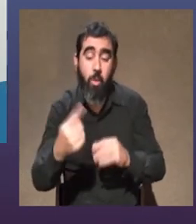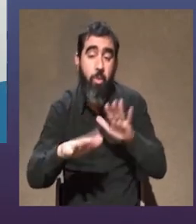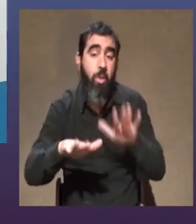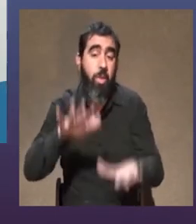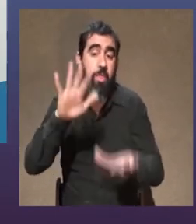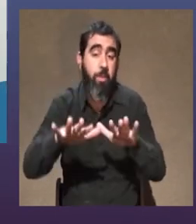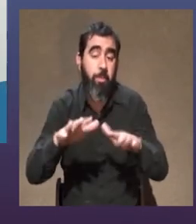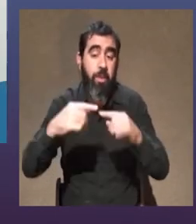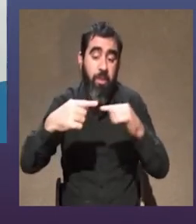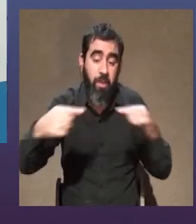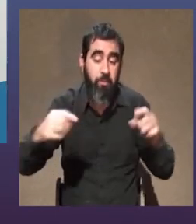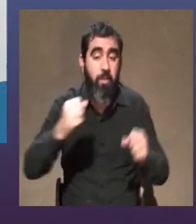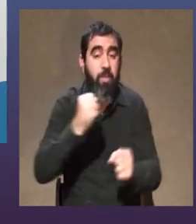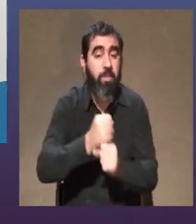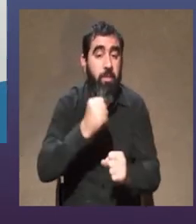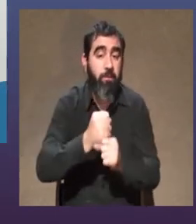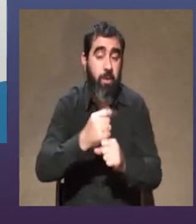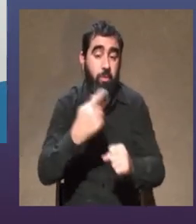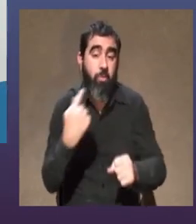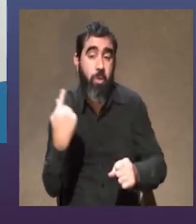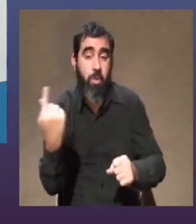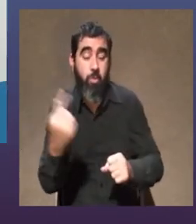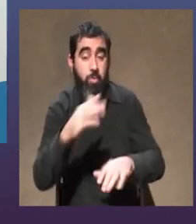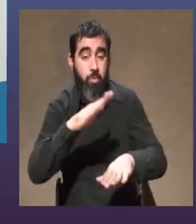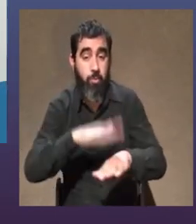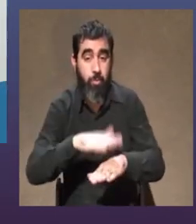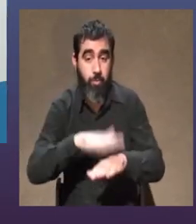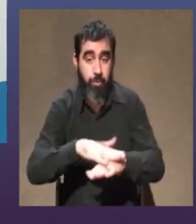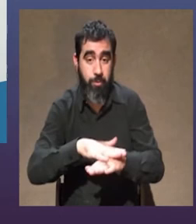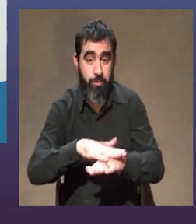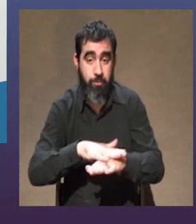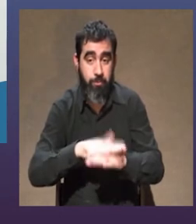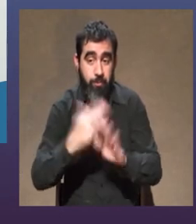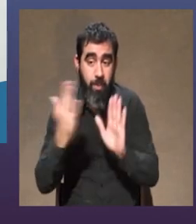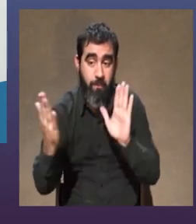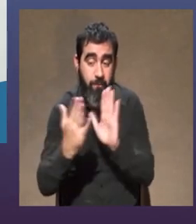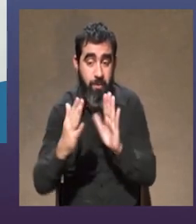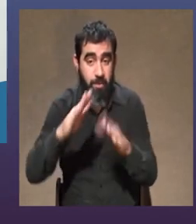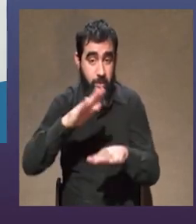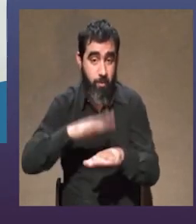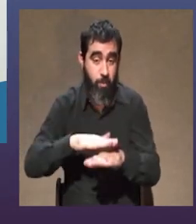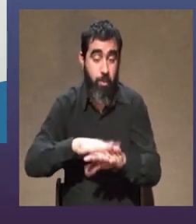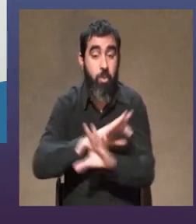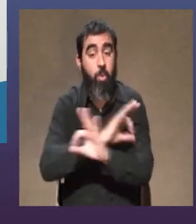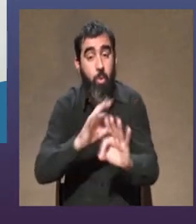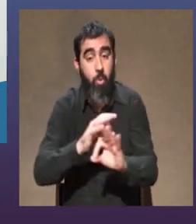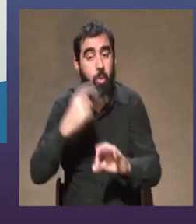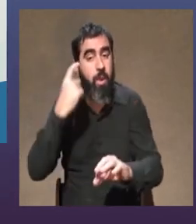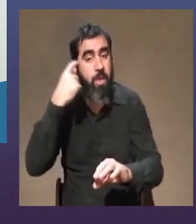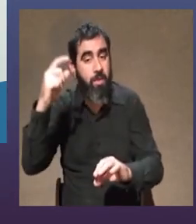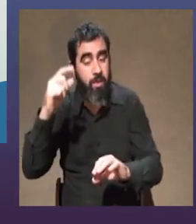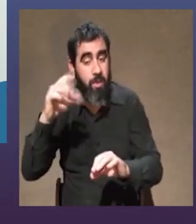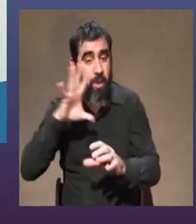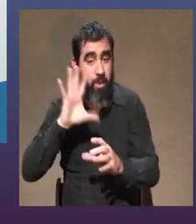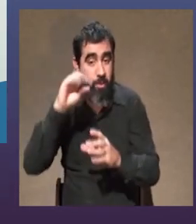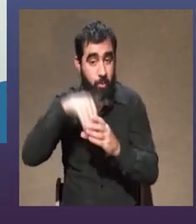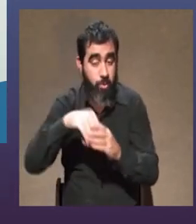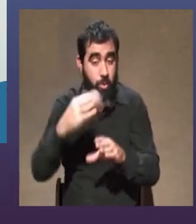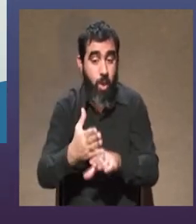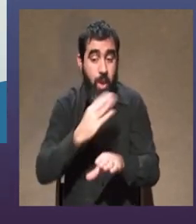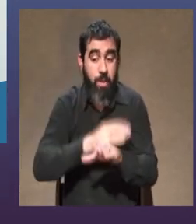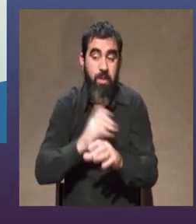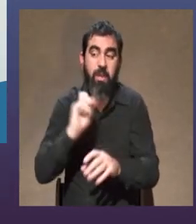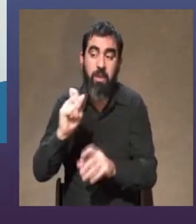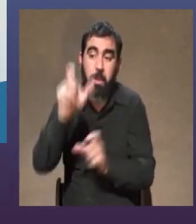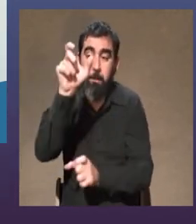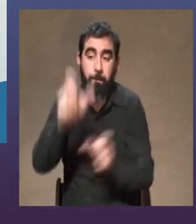la materia con la que estás con la que te estás enfrentando o con la idea o con las personas con las que